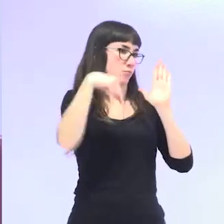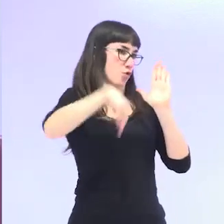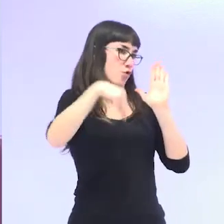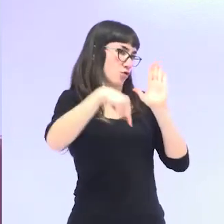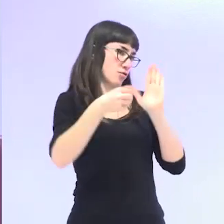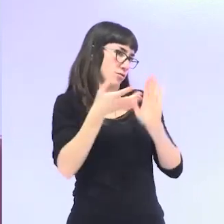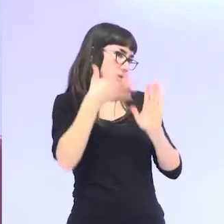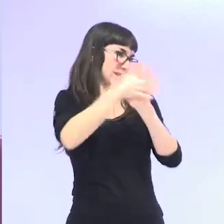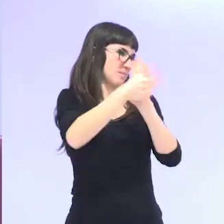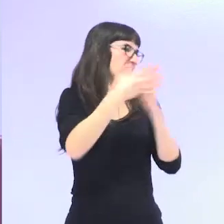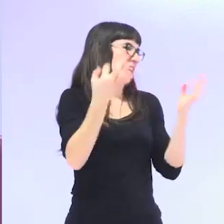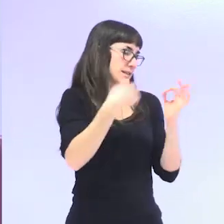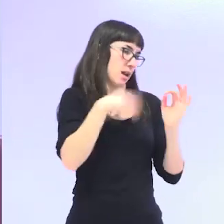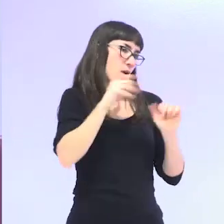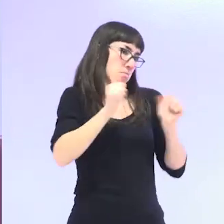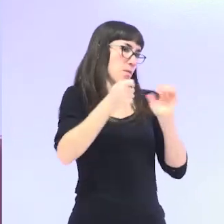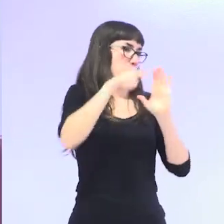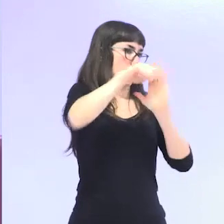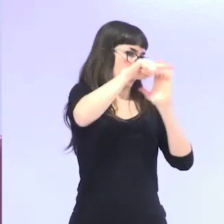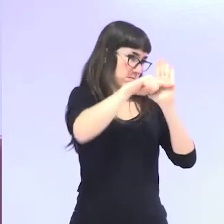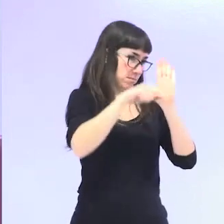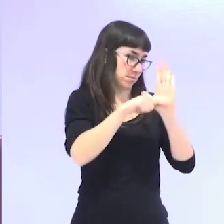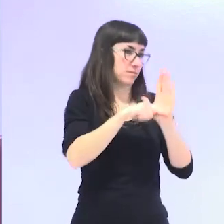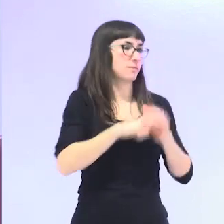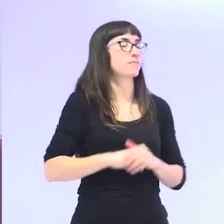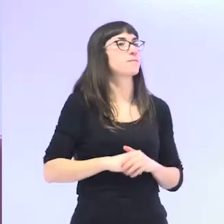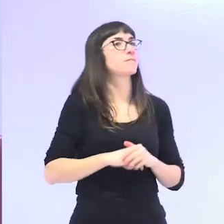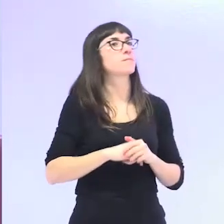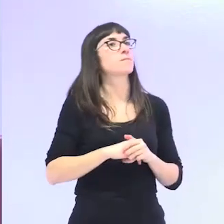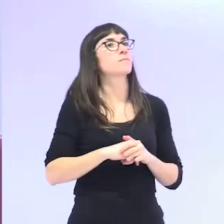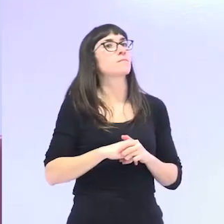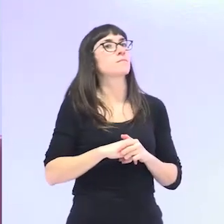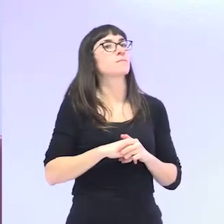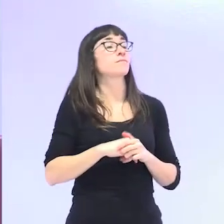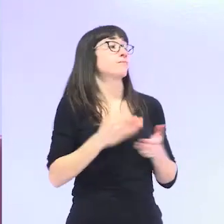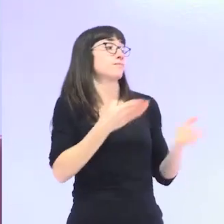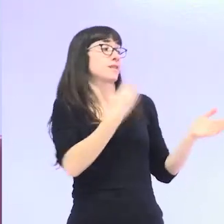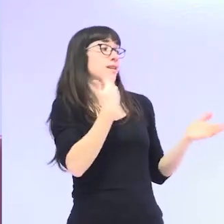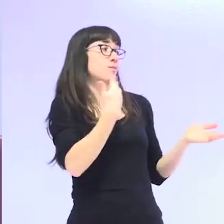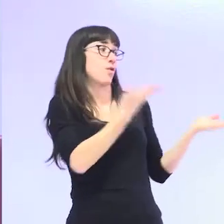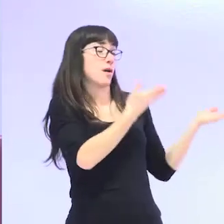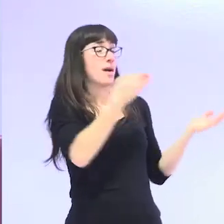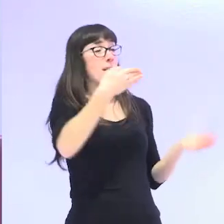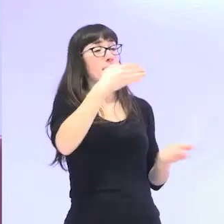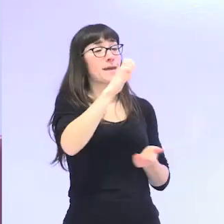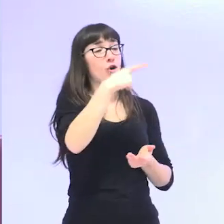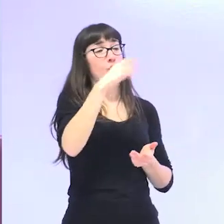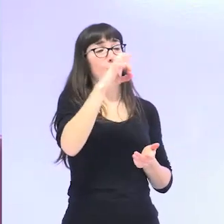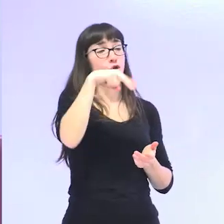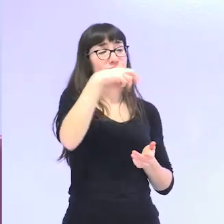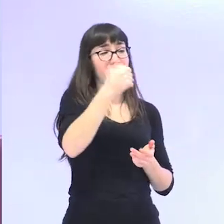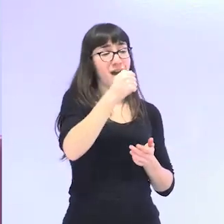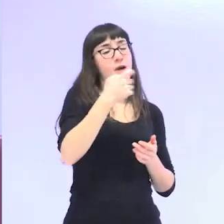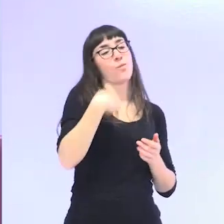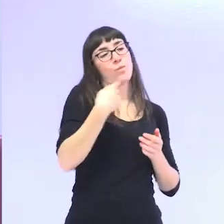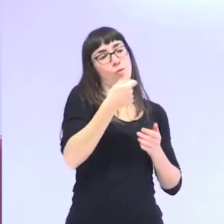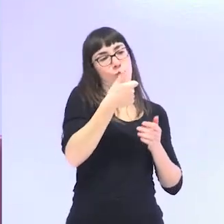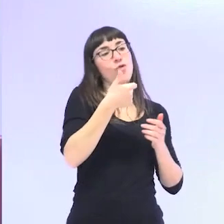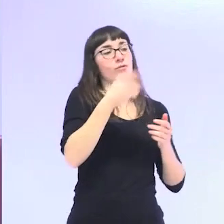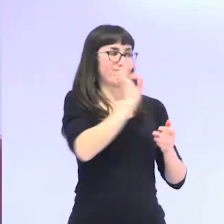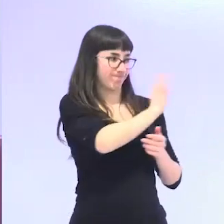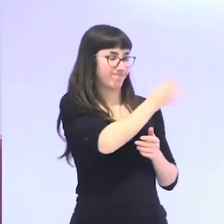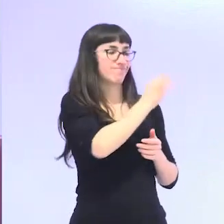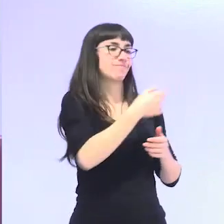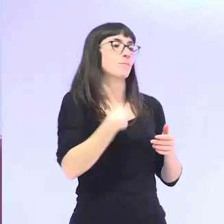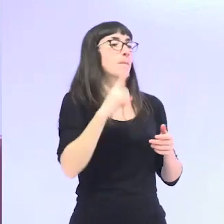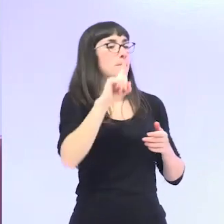quiero plantear. Algo de lo que ya ha dicho Begoña es el camino que yo voy a seguir, es decir, cómo hay una